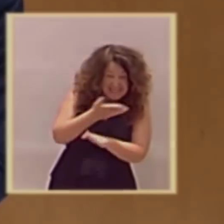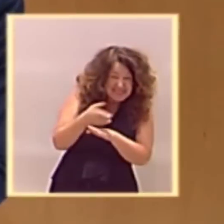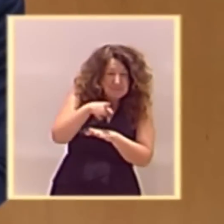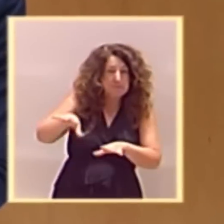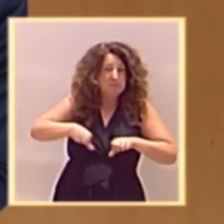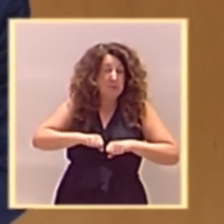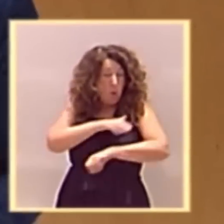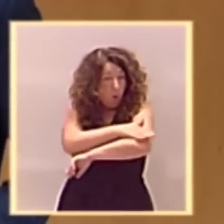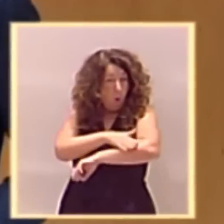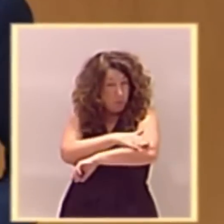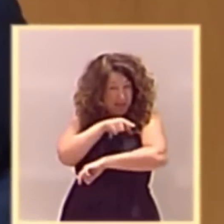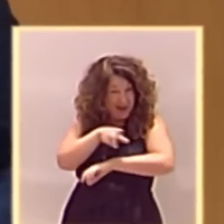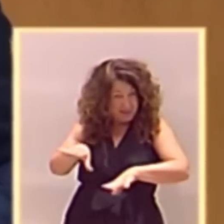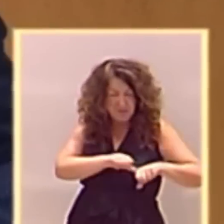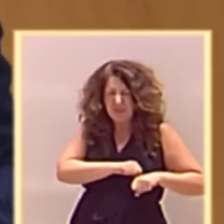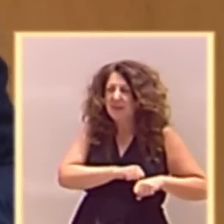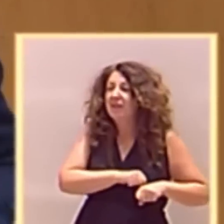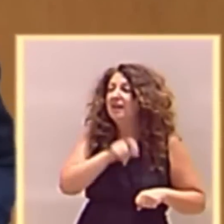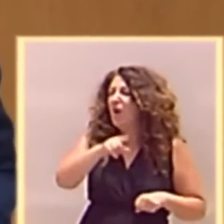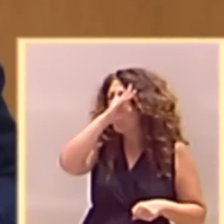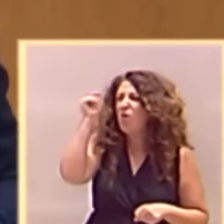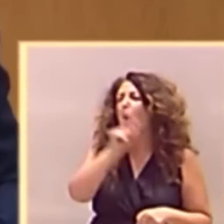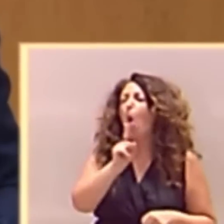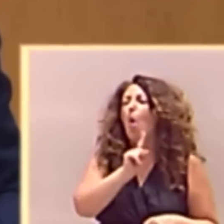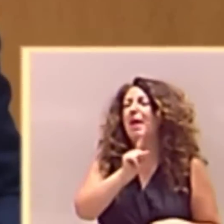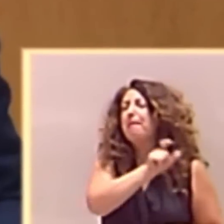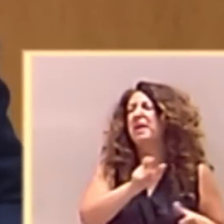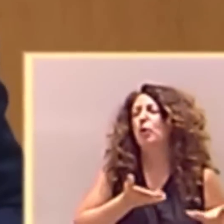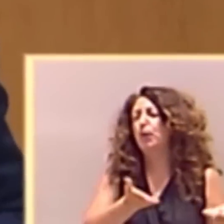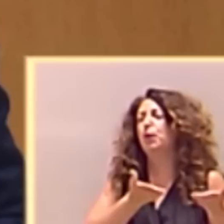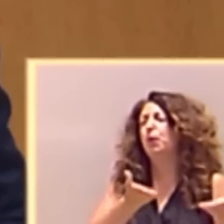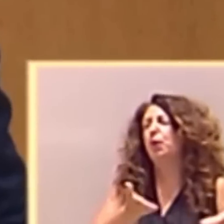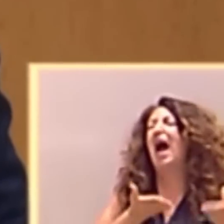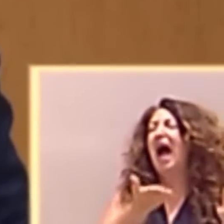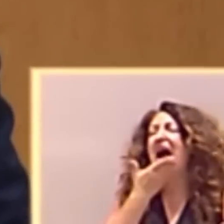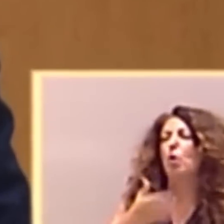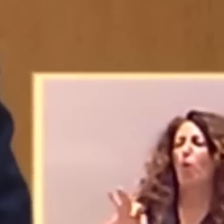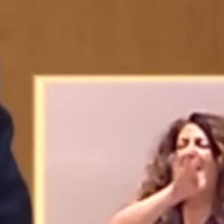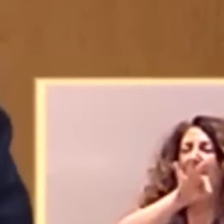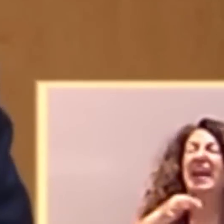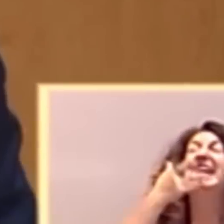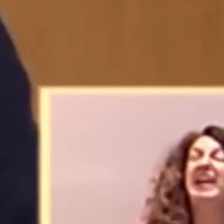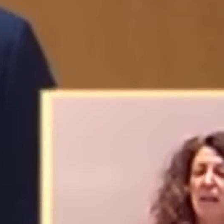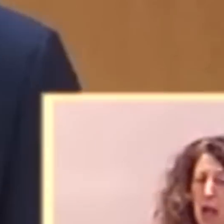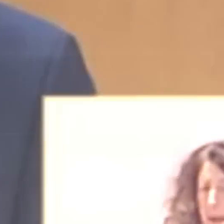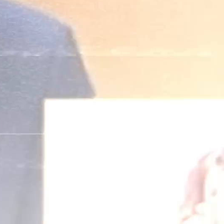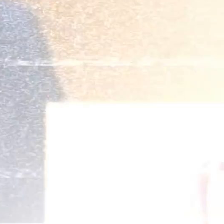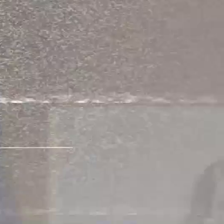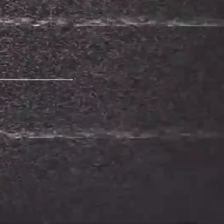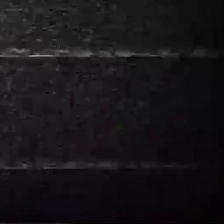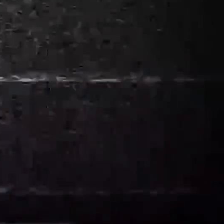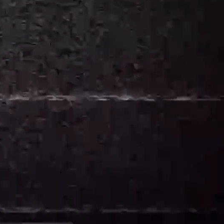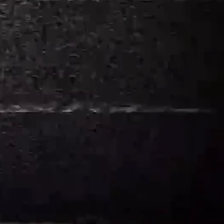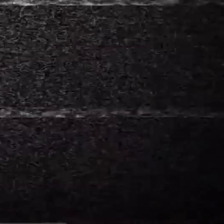Es que usted no olvida quién le puso ahí. Las grandes empresas energéticas, las grandes corporaciones de este país.